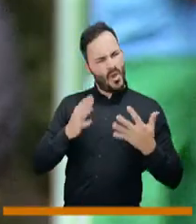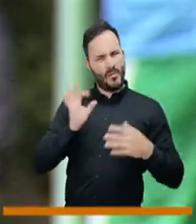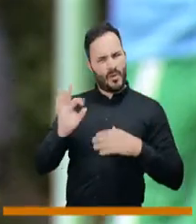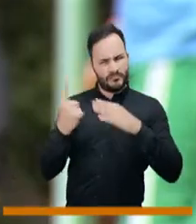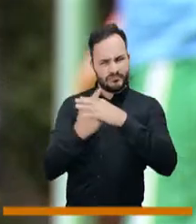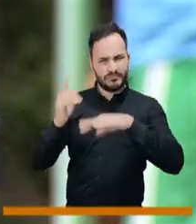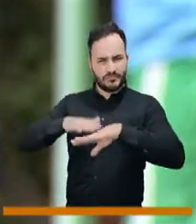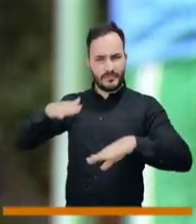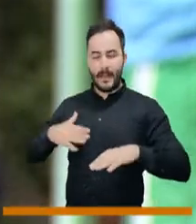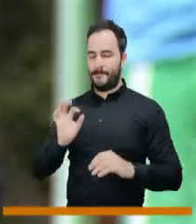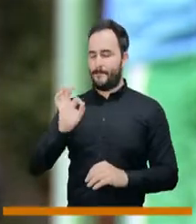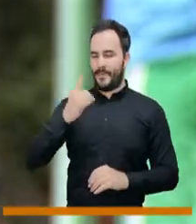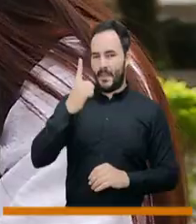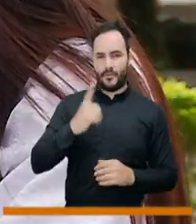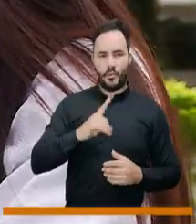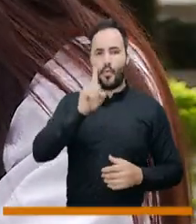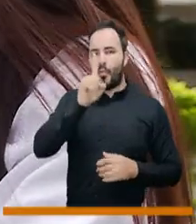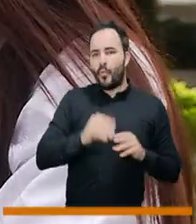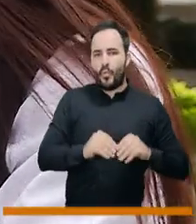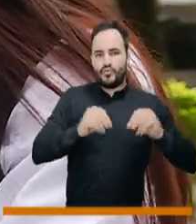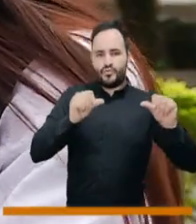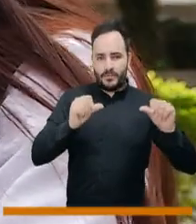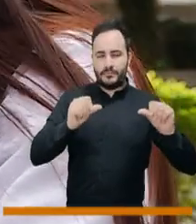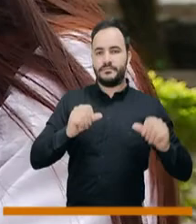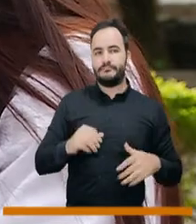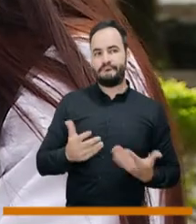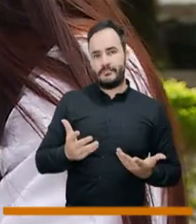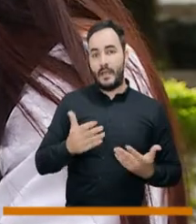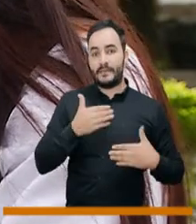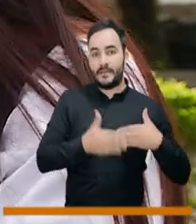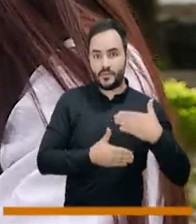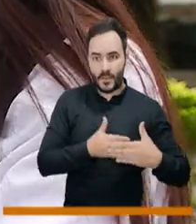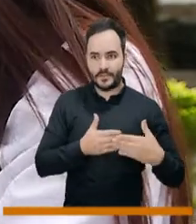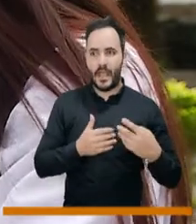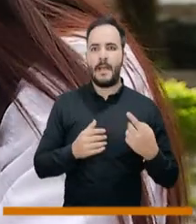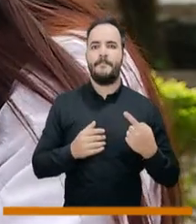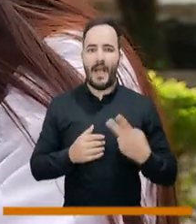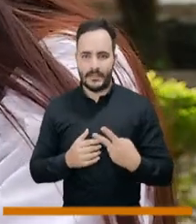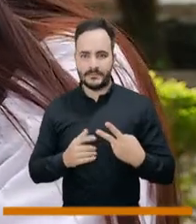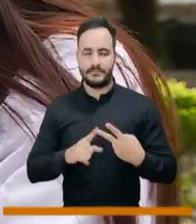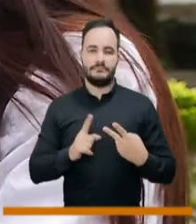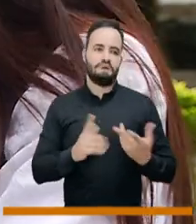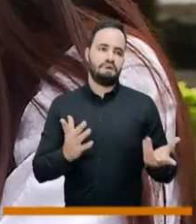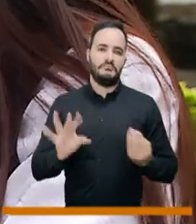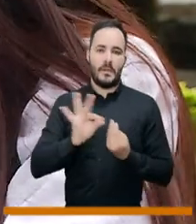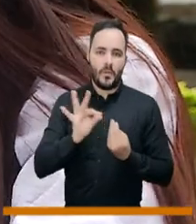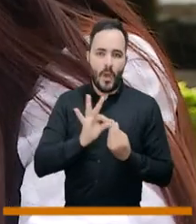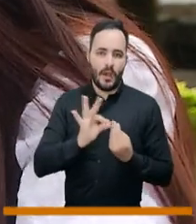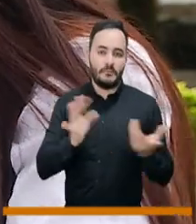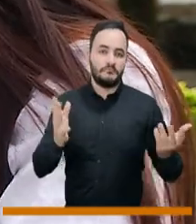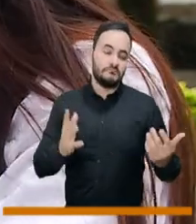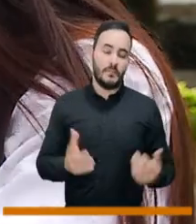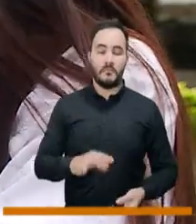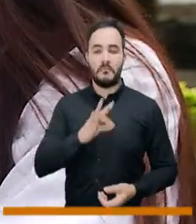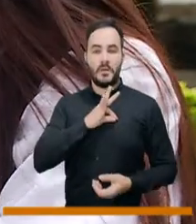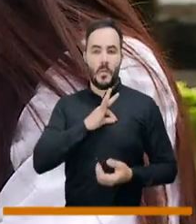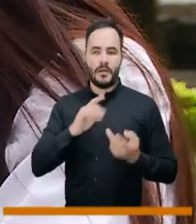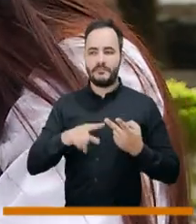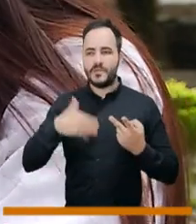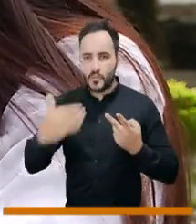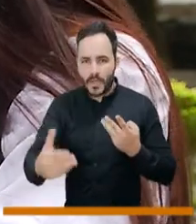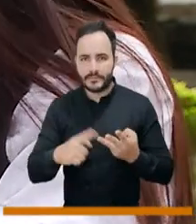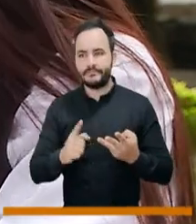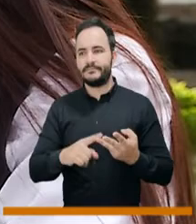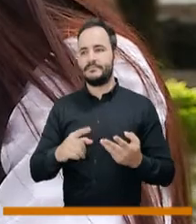consumo siempre se empieza por una sustancia de entrada que usualmente era el alcohol, ahora es la marihuana, pero se va escalando el consumo a